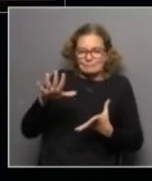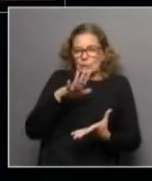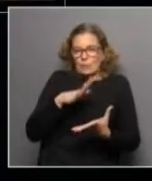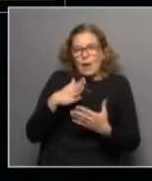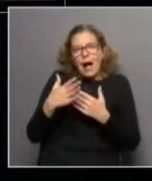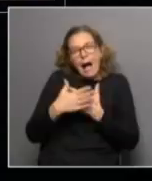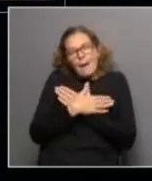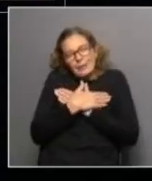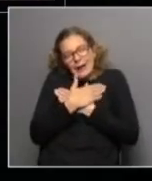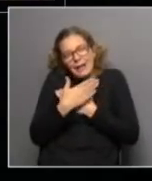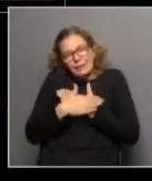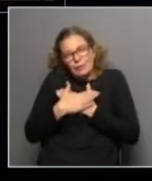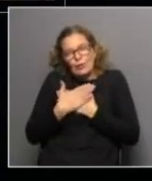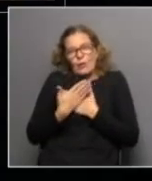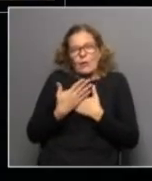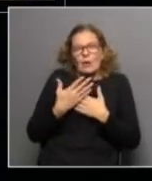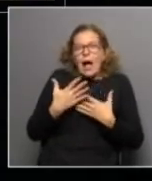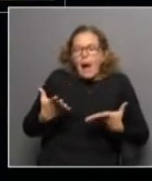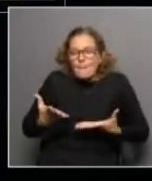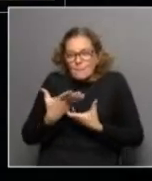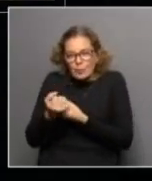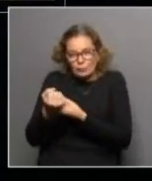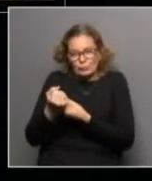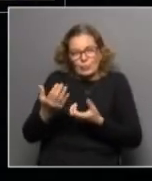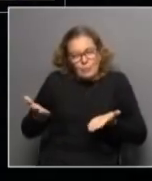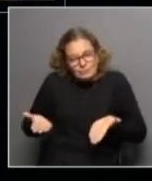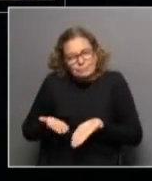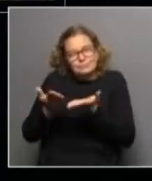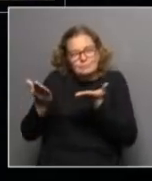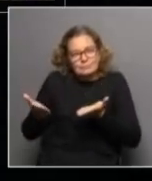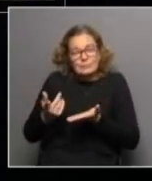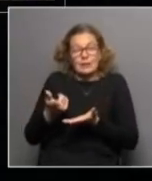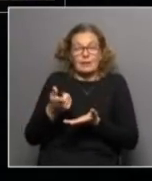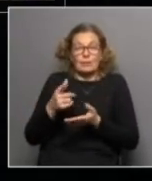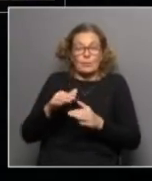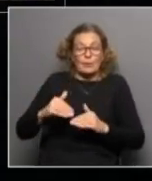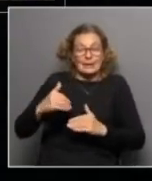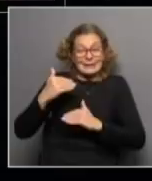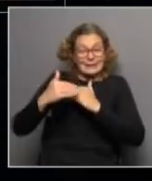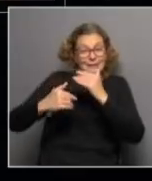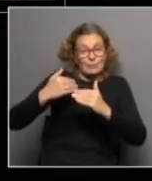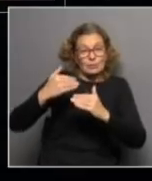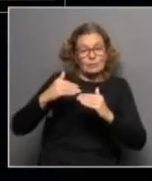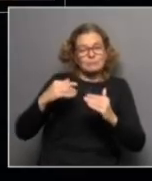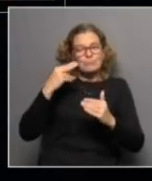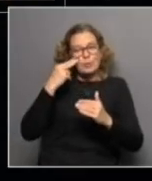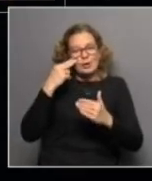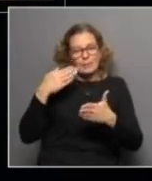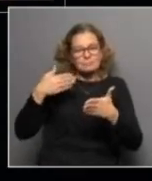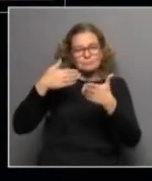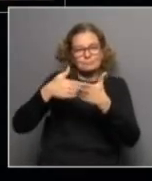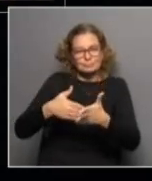mimo el estímulo constante obviamente que ese crecimiento se va a ver afectado entonces